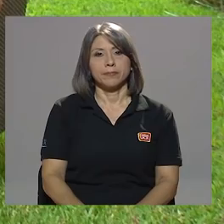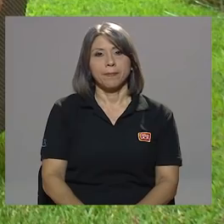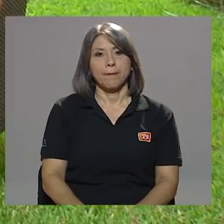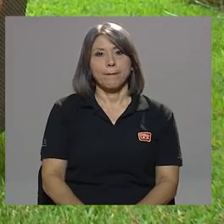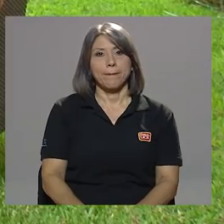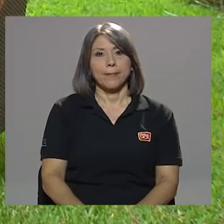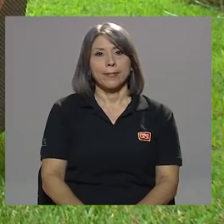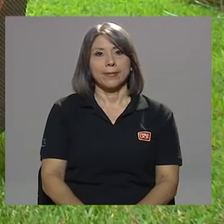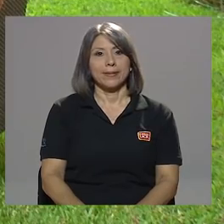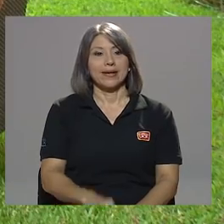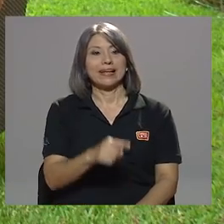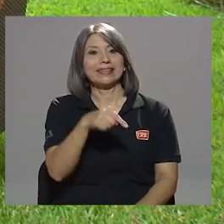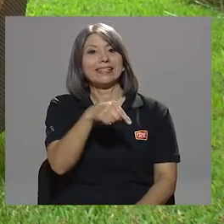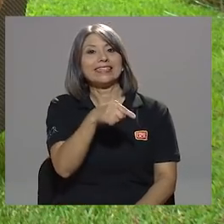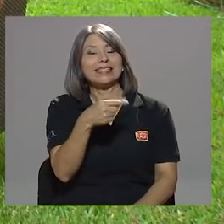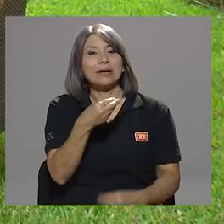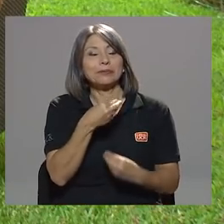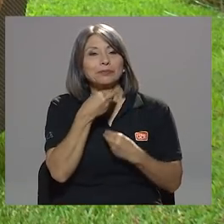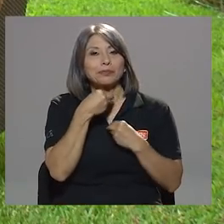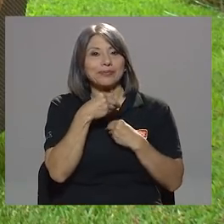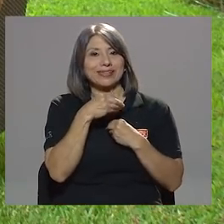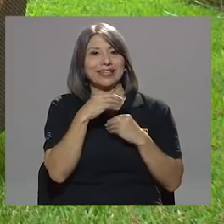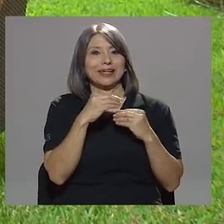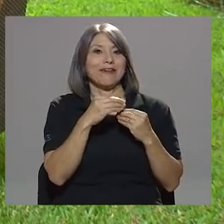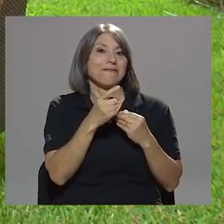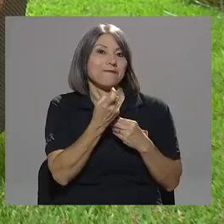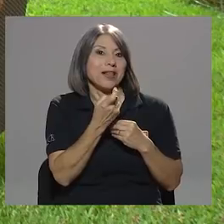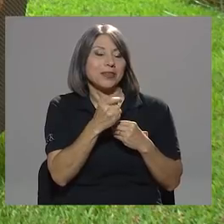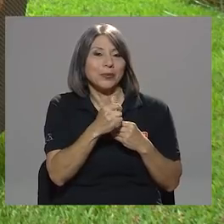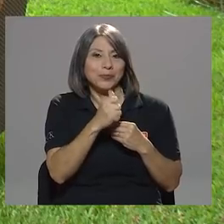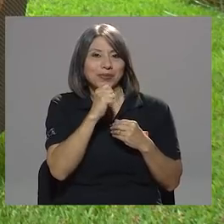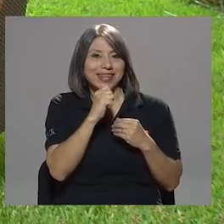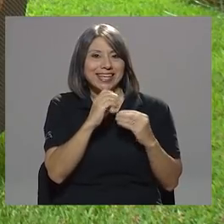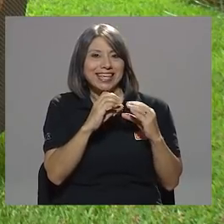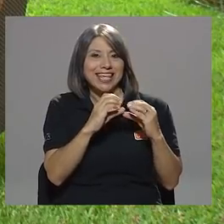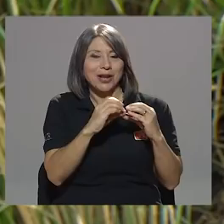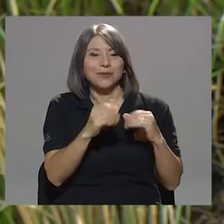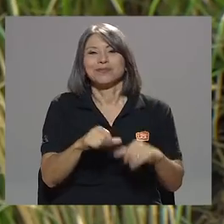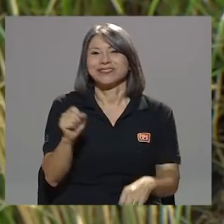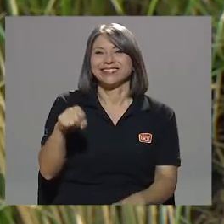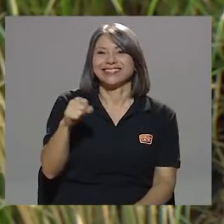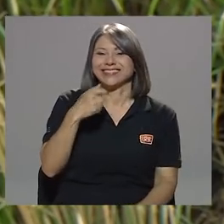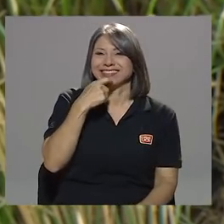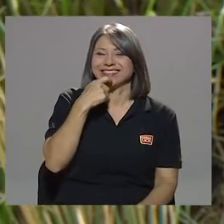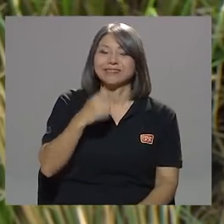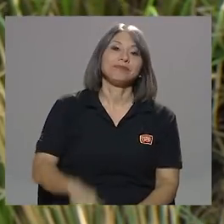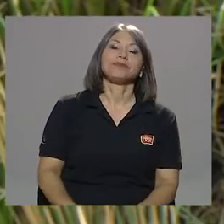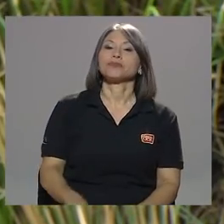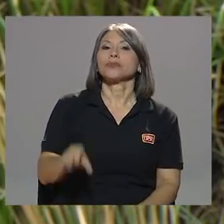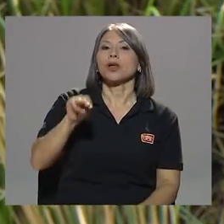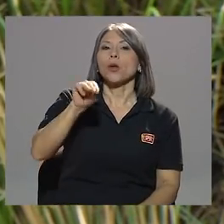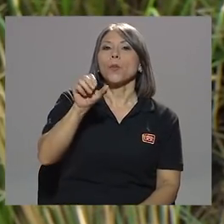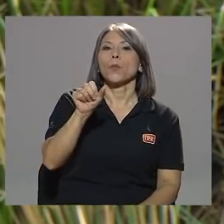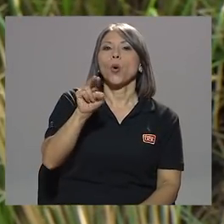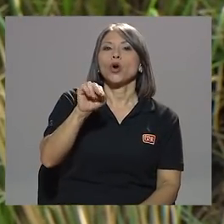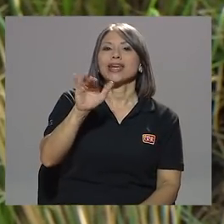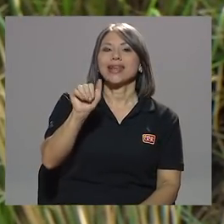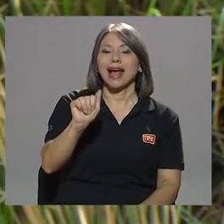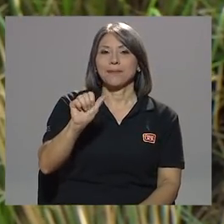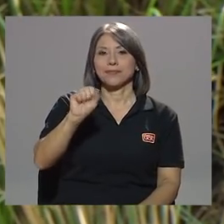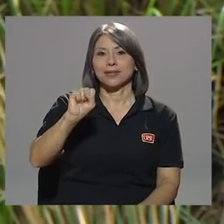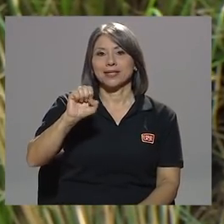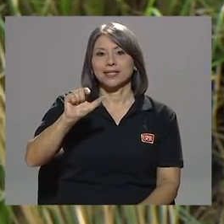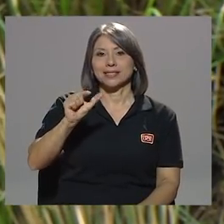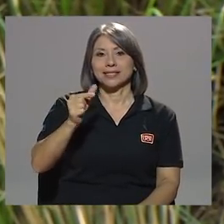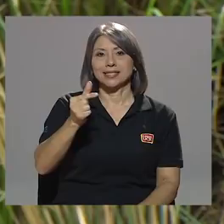Ya se me falta un pedacito de hielo. Sí, ¿verdad? Sí. Don Juan Carlos, Mónica Cignini dijo esto.